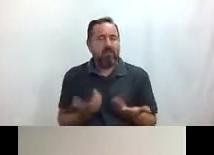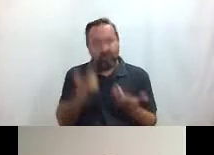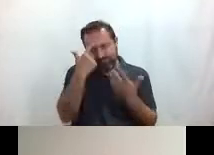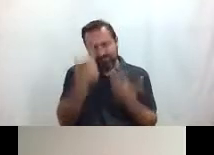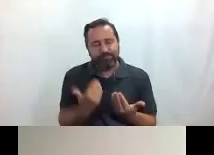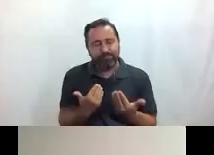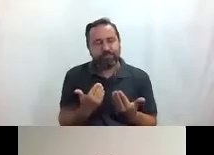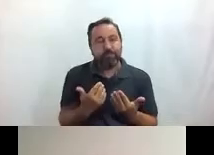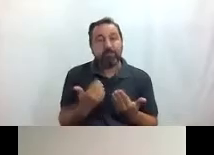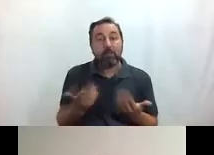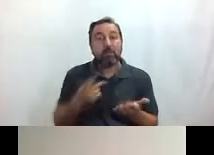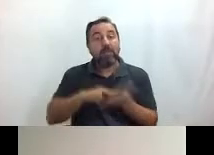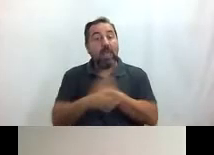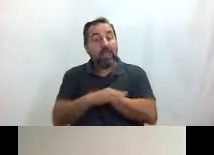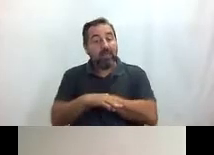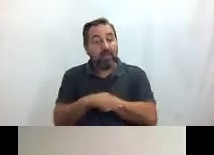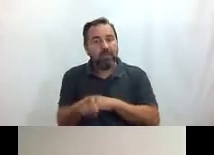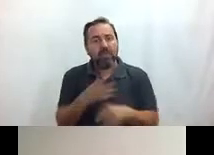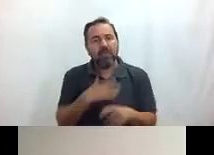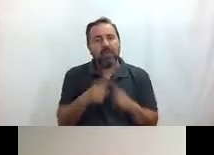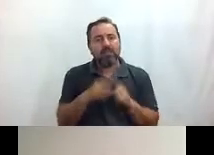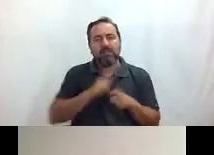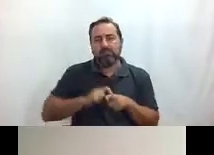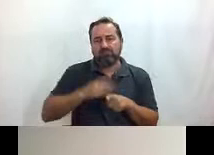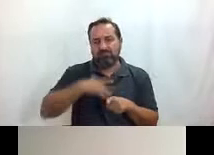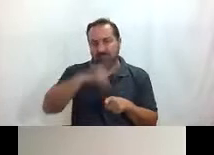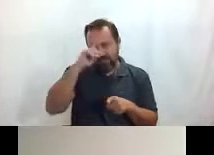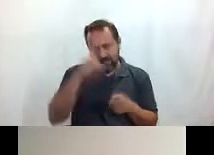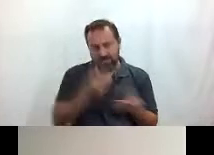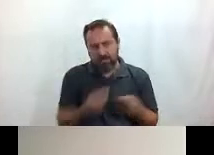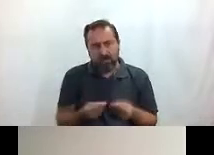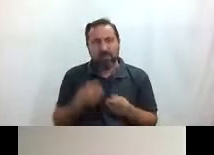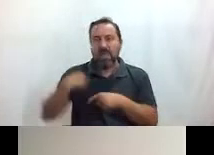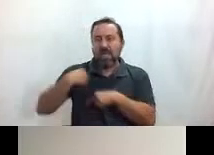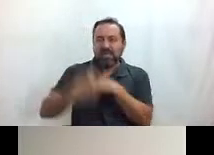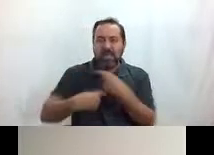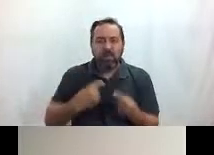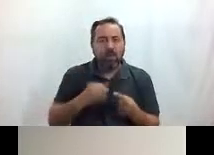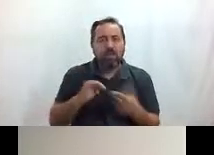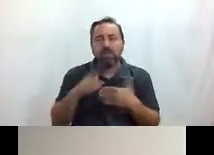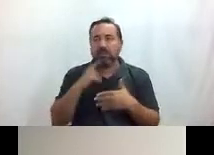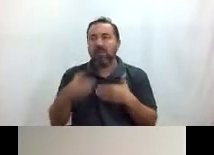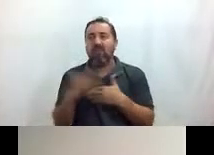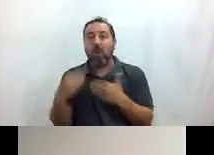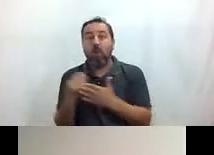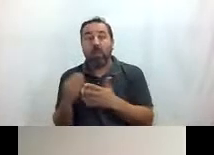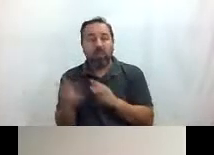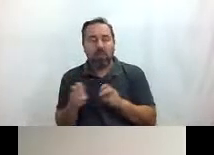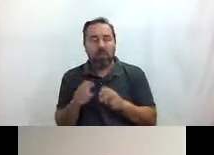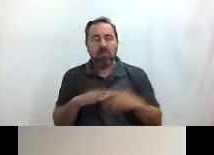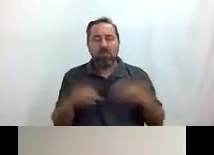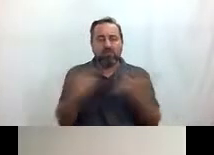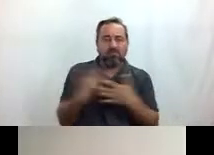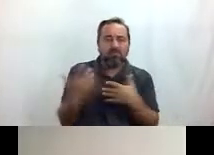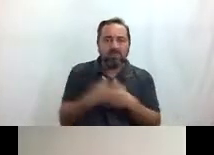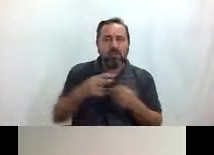arquitecta ha querido captar la esencia de Madrid aunando tradición y vanguardia entonces pues toda la arquitectura de la